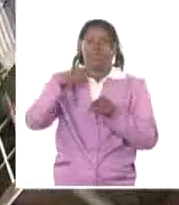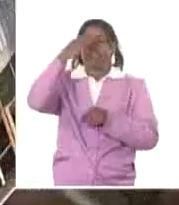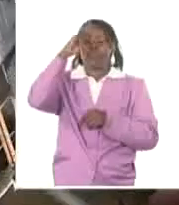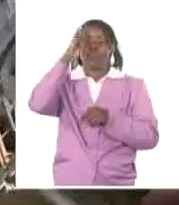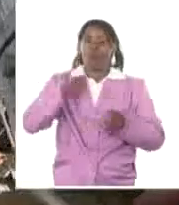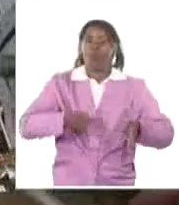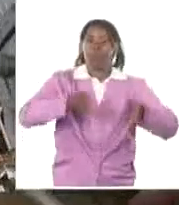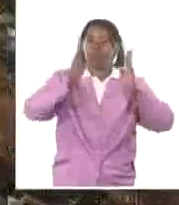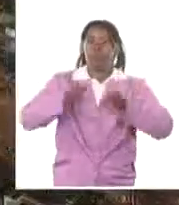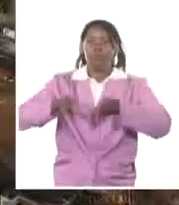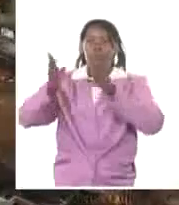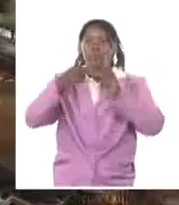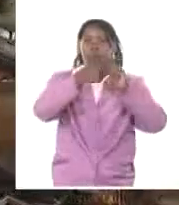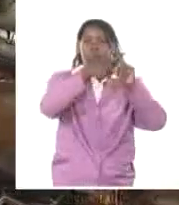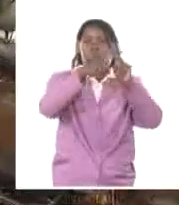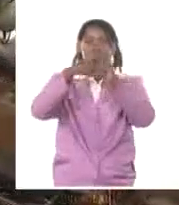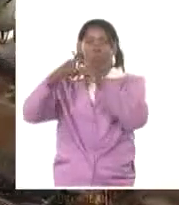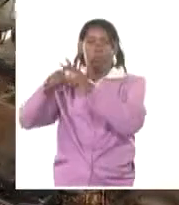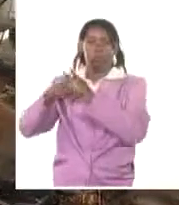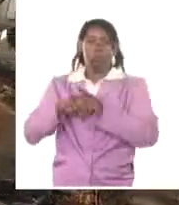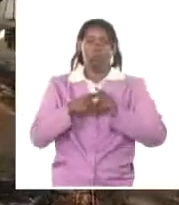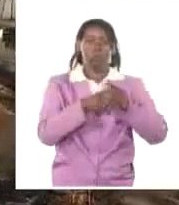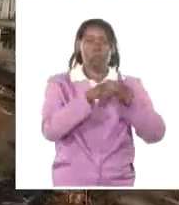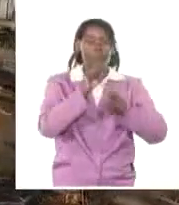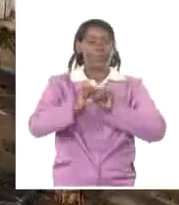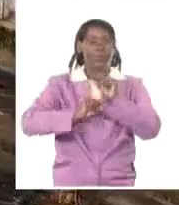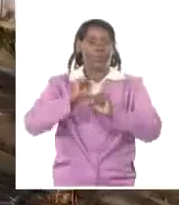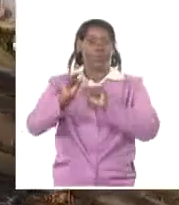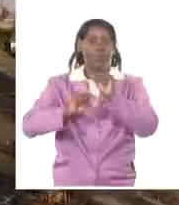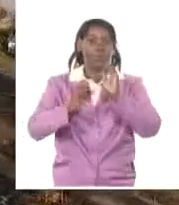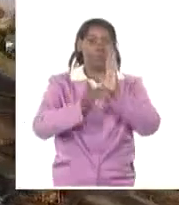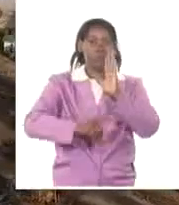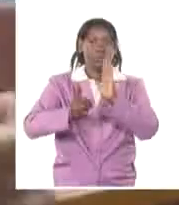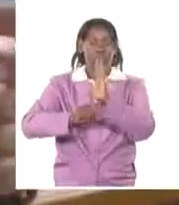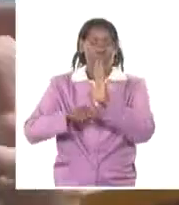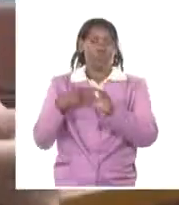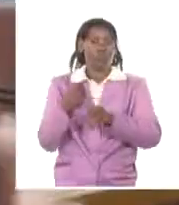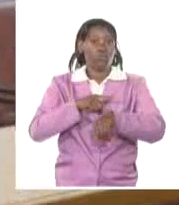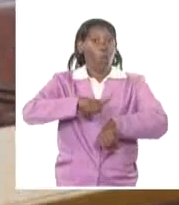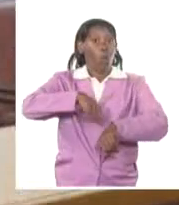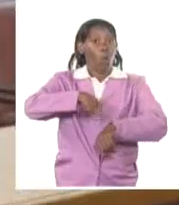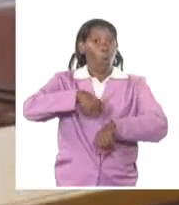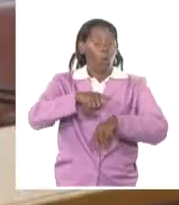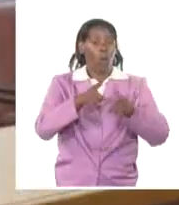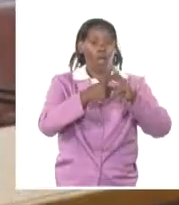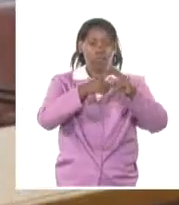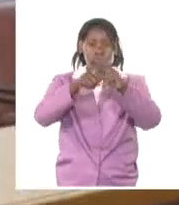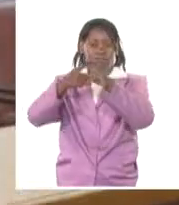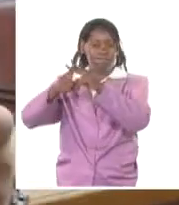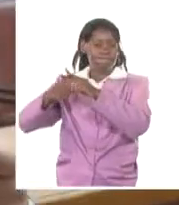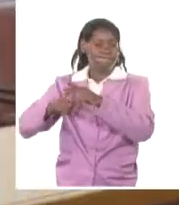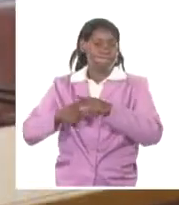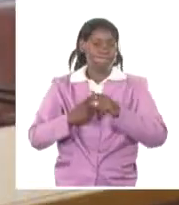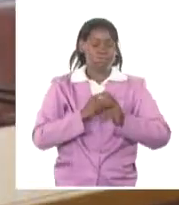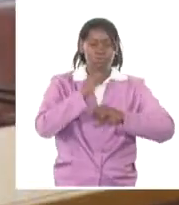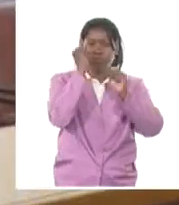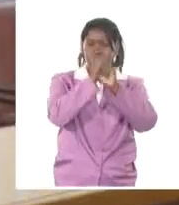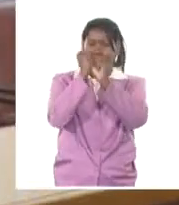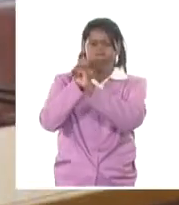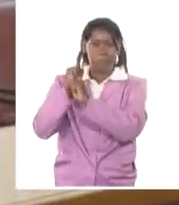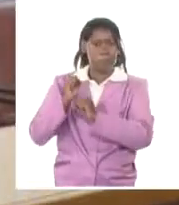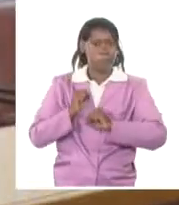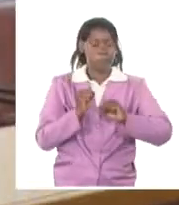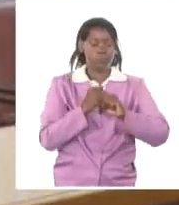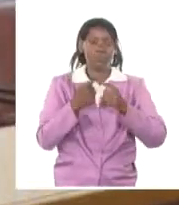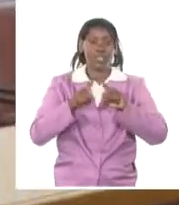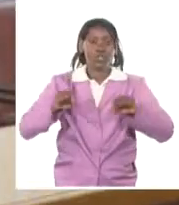base del sistema eléctrico nacional. Tenemos horas de mantenimiento que se están cumpliendo, pero ha coincidido